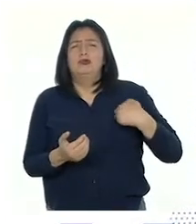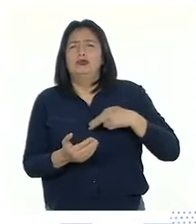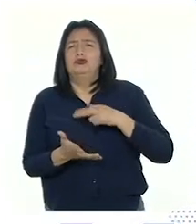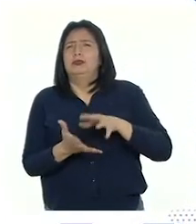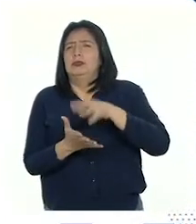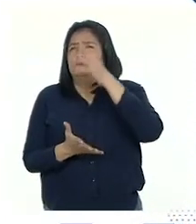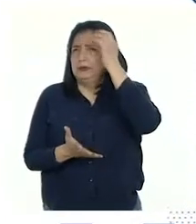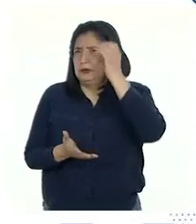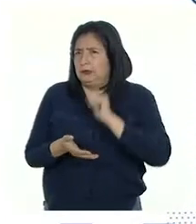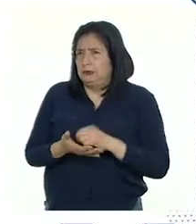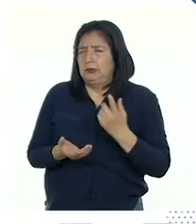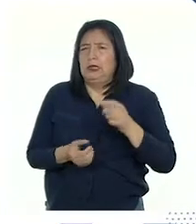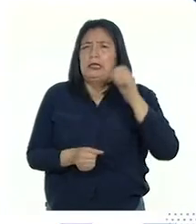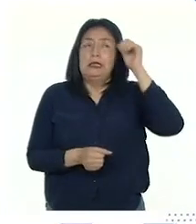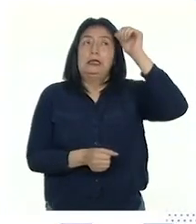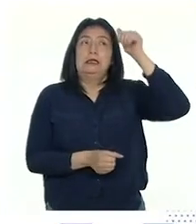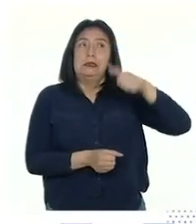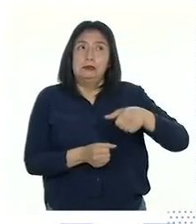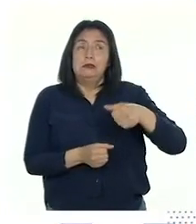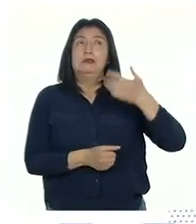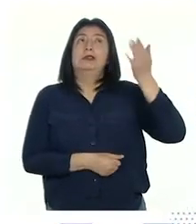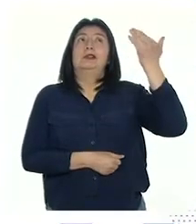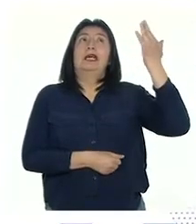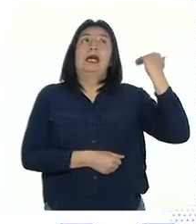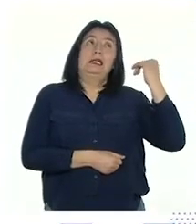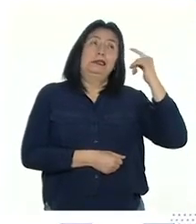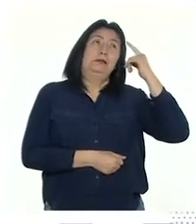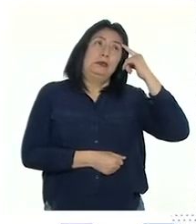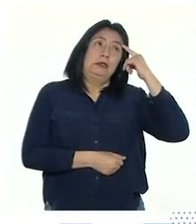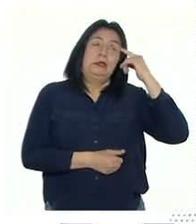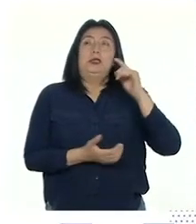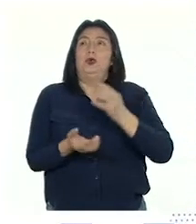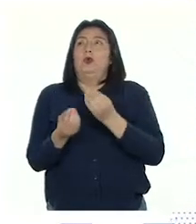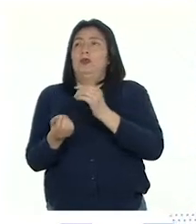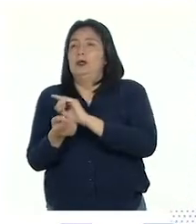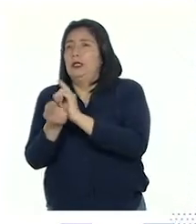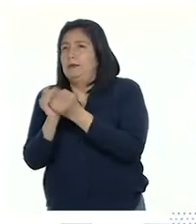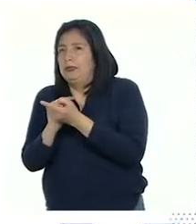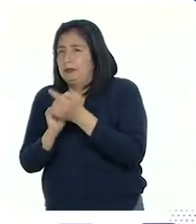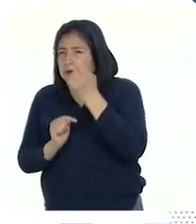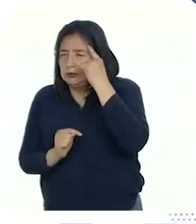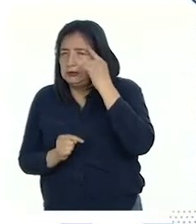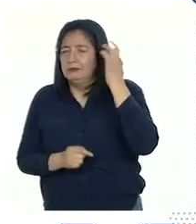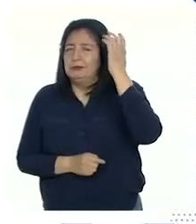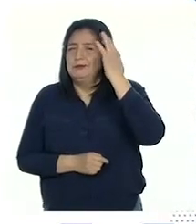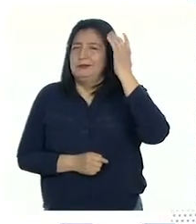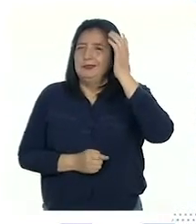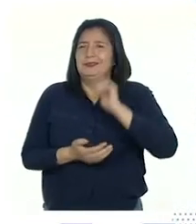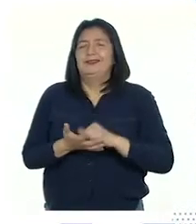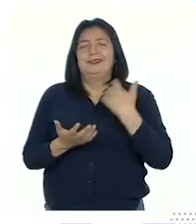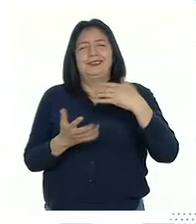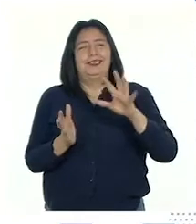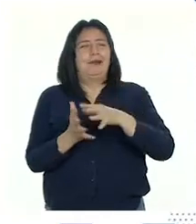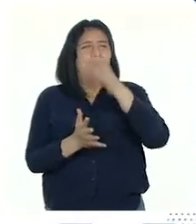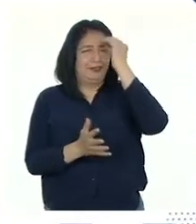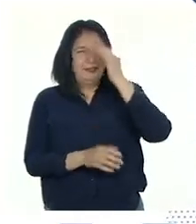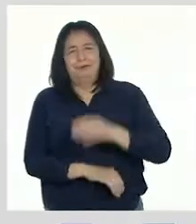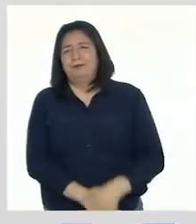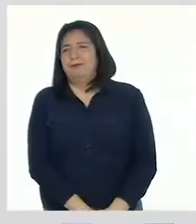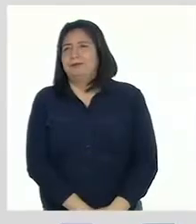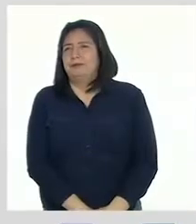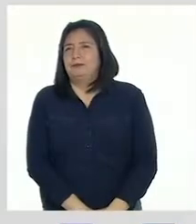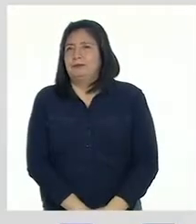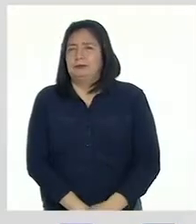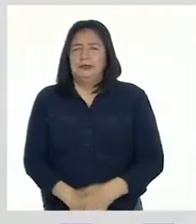aprendizaje, recordar lo que pensábamos antes y qué ha cambiado, es decir, reflexionar sobre lo aprendido.